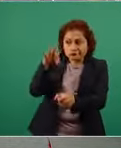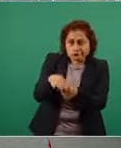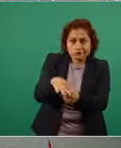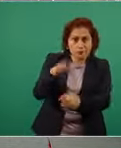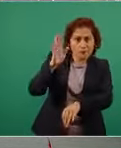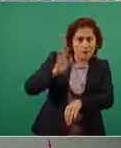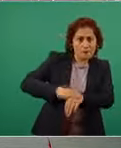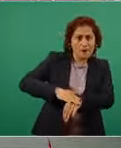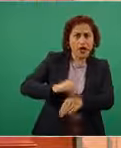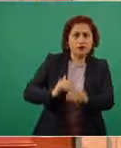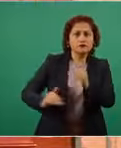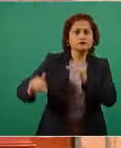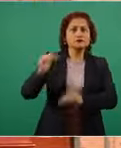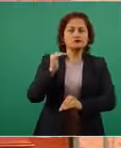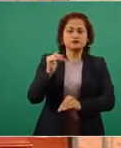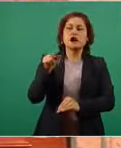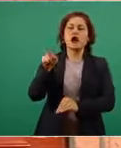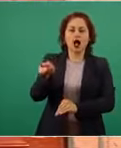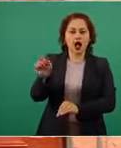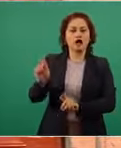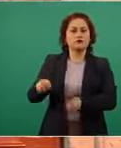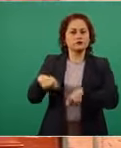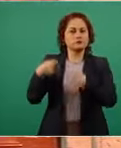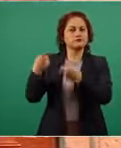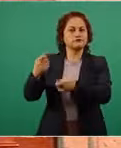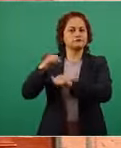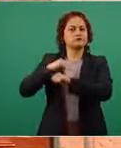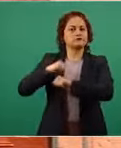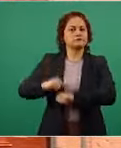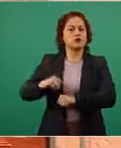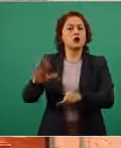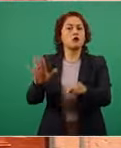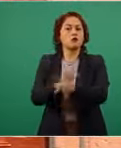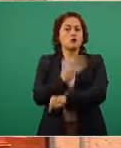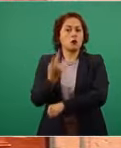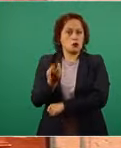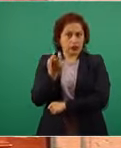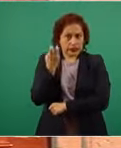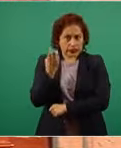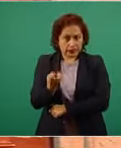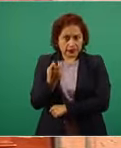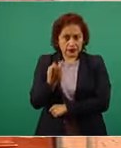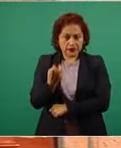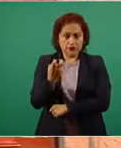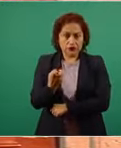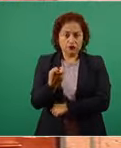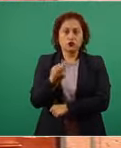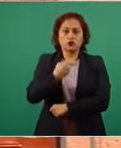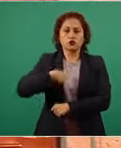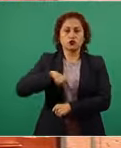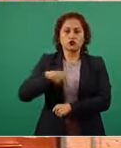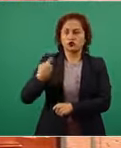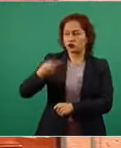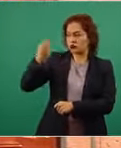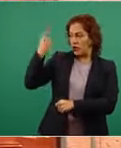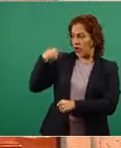electo por ser esos los principios porque tanto hemos luchado.